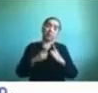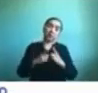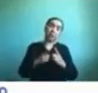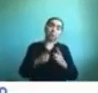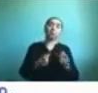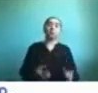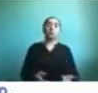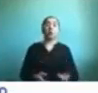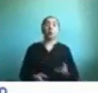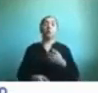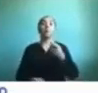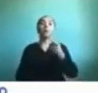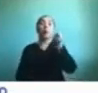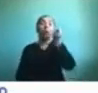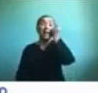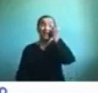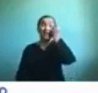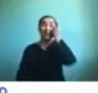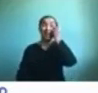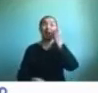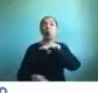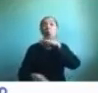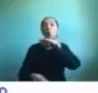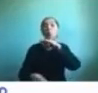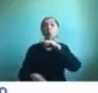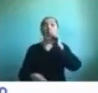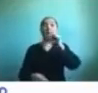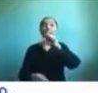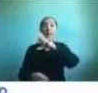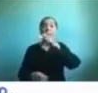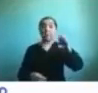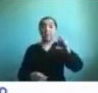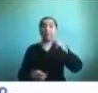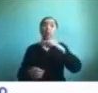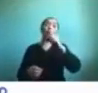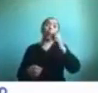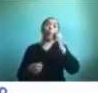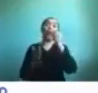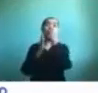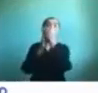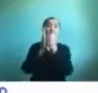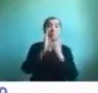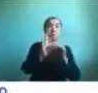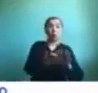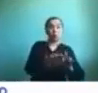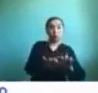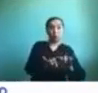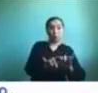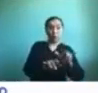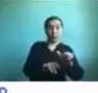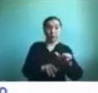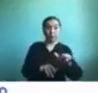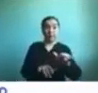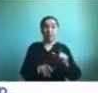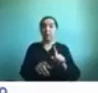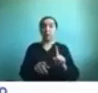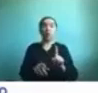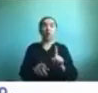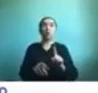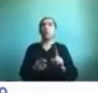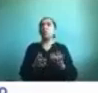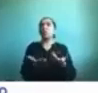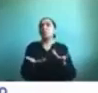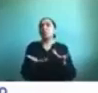una aplicación o de un software no exceda alrededor como de